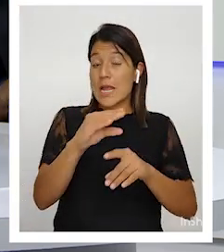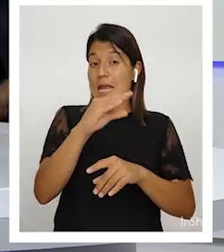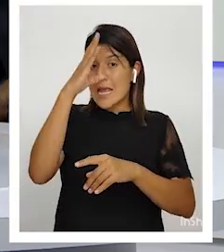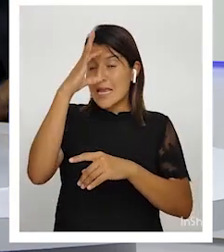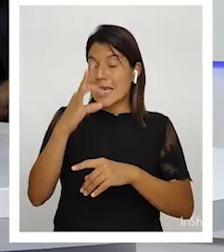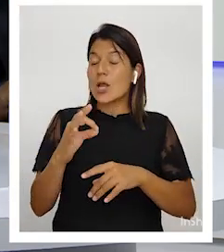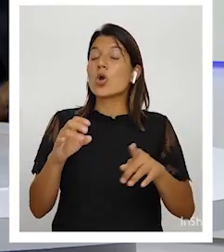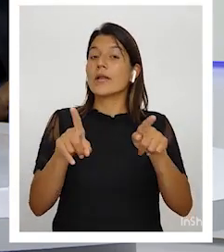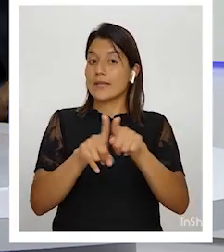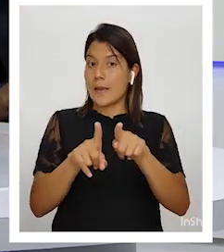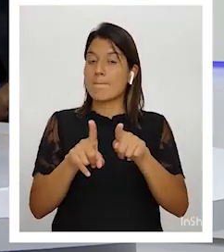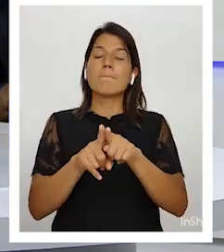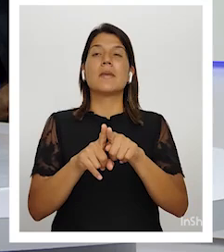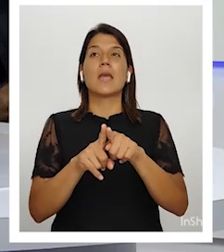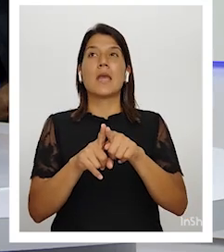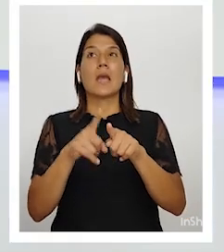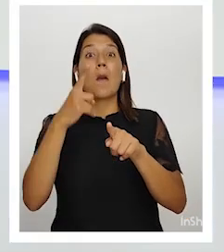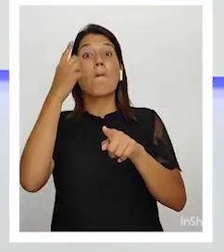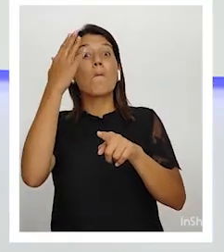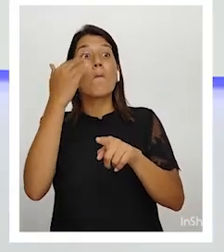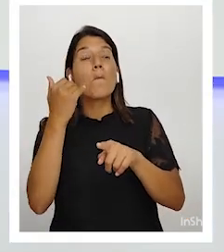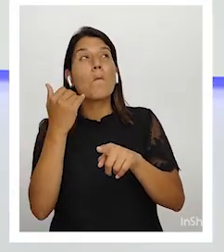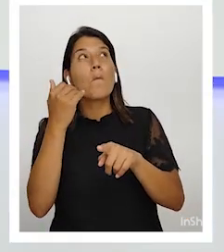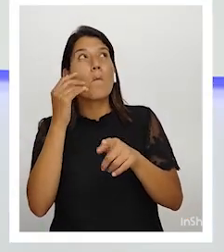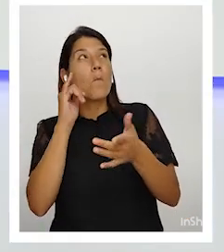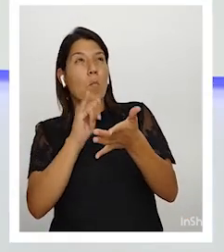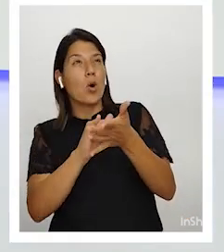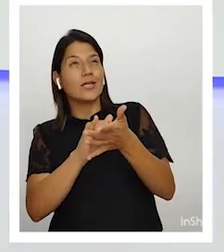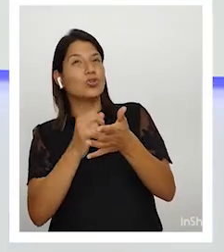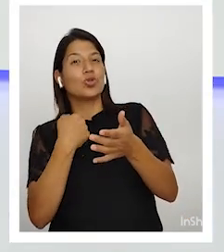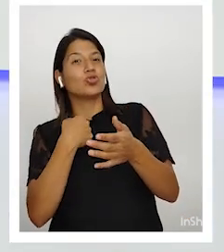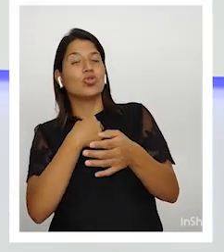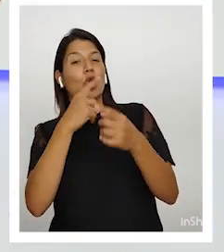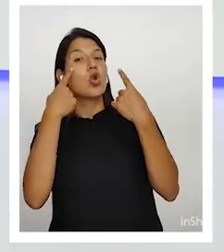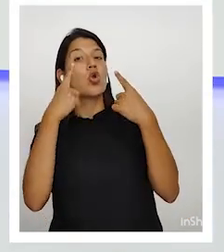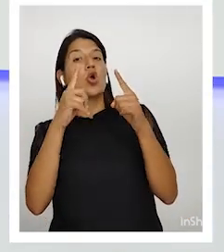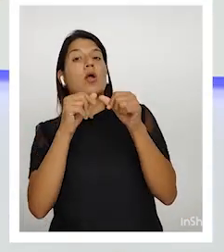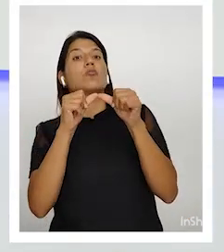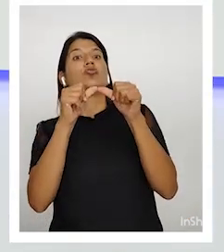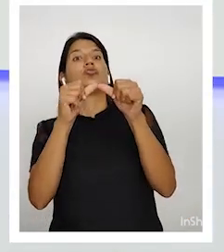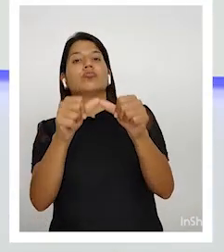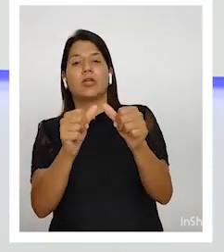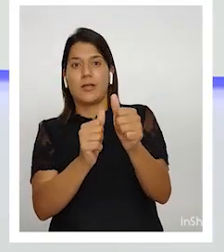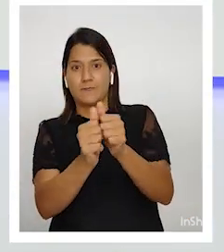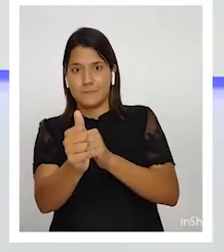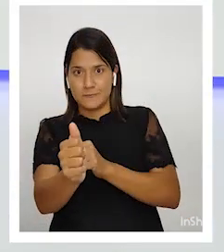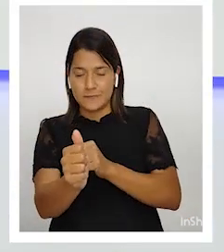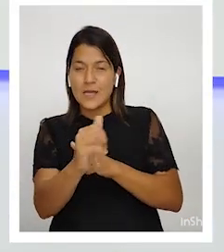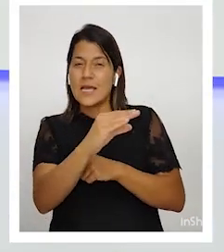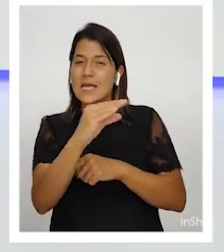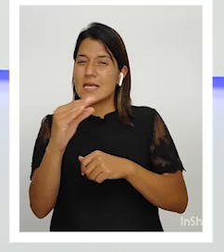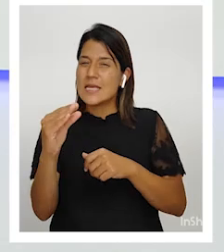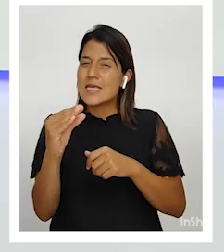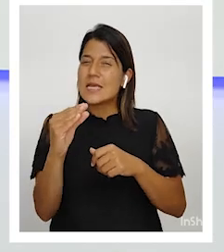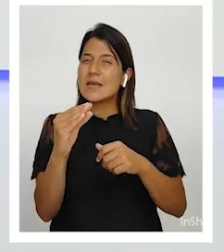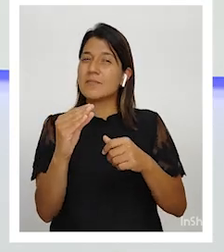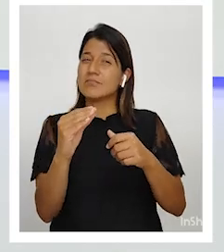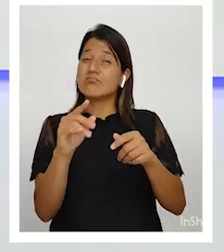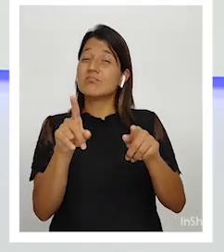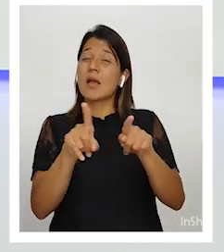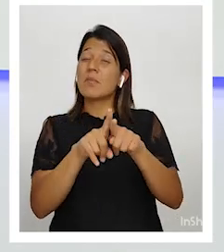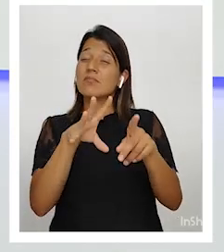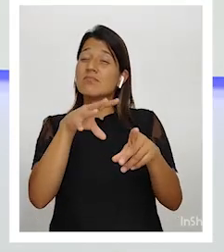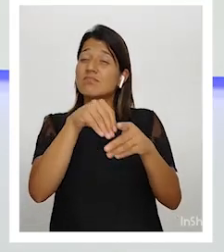culpa de que no salgamos adelante. Y de pronto es parte de ese sistema de corrupción.